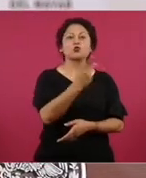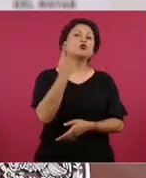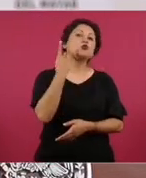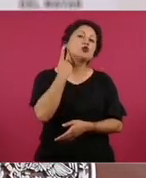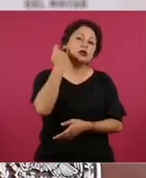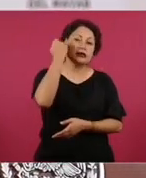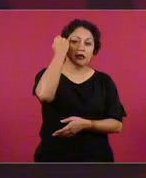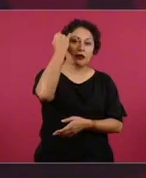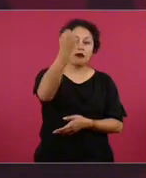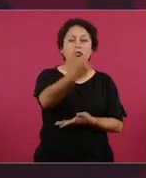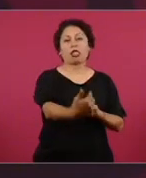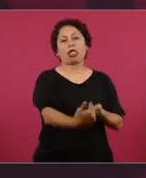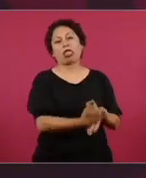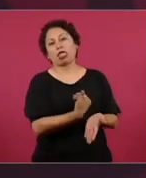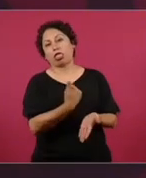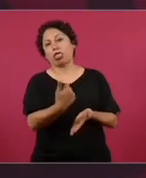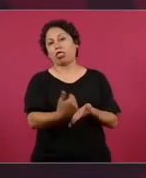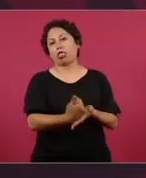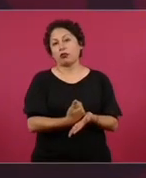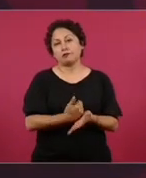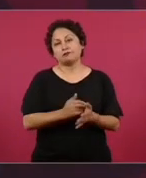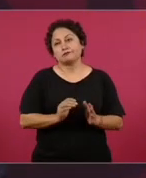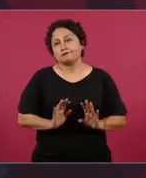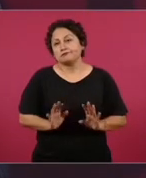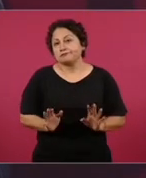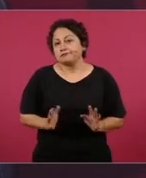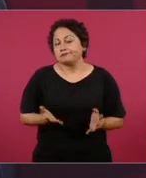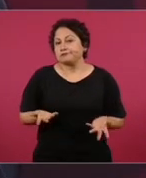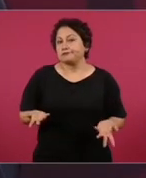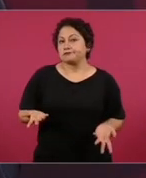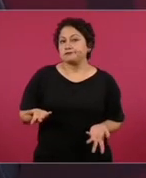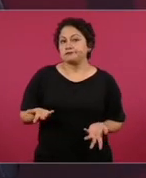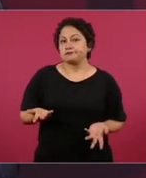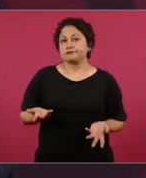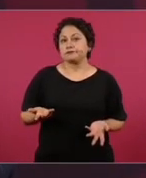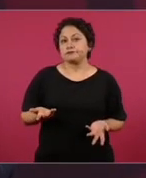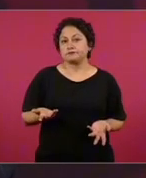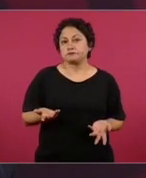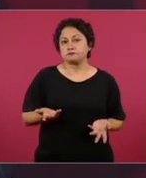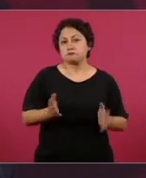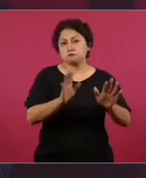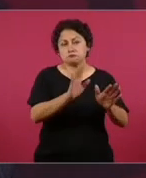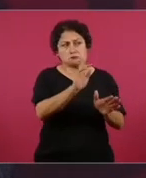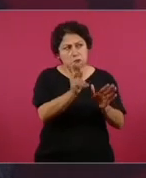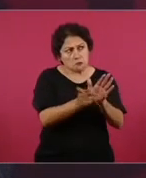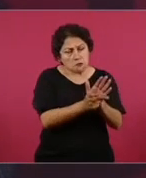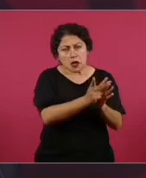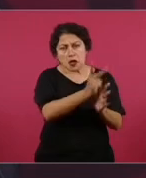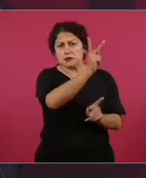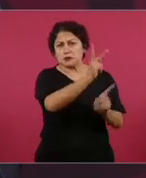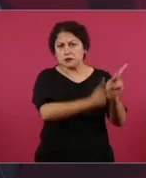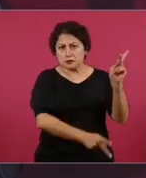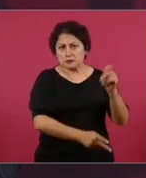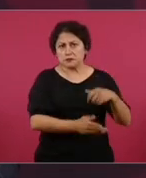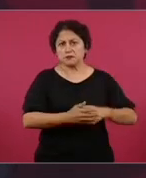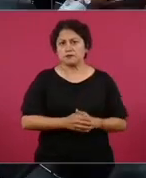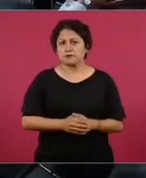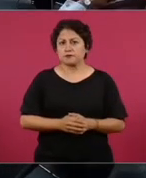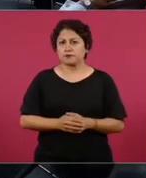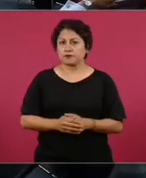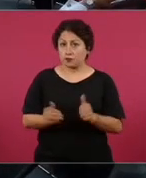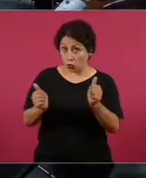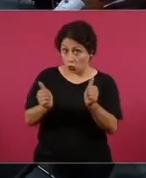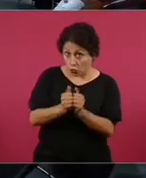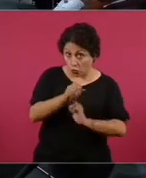pues hay pausa. Con la embajada. ¿Pausa con la